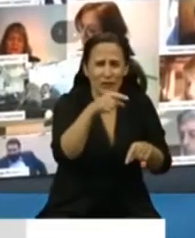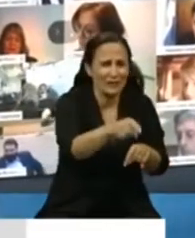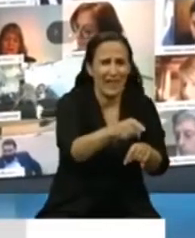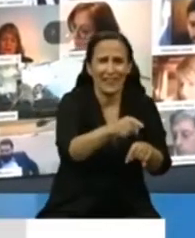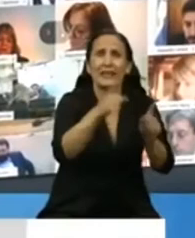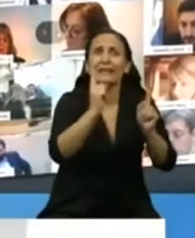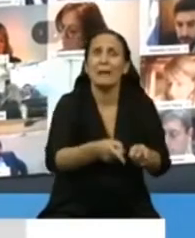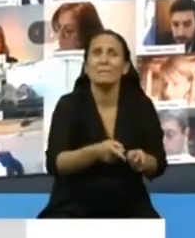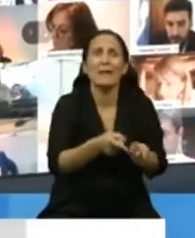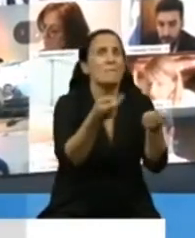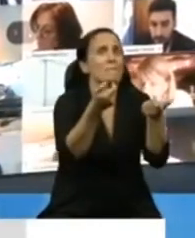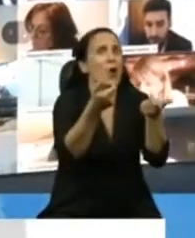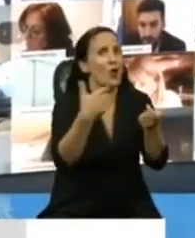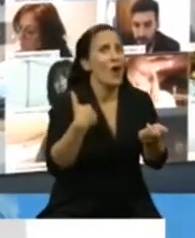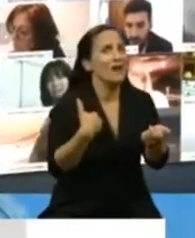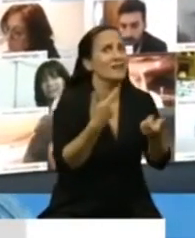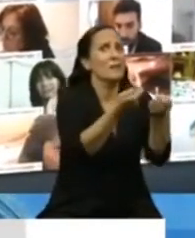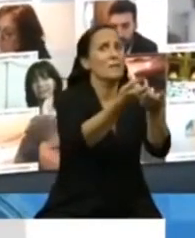escaso en nuestro país.